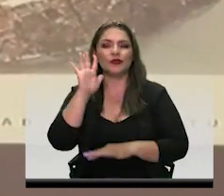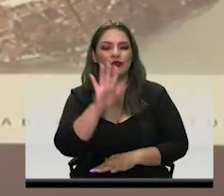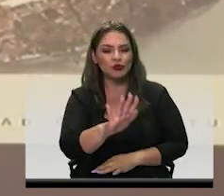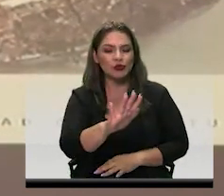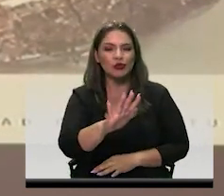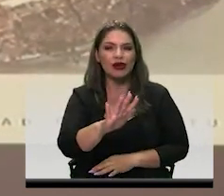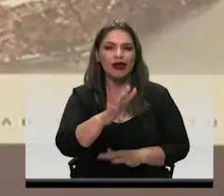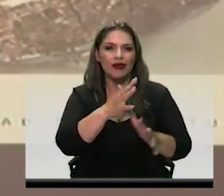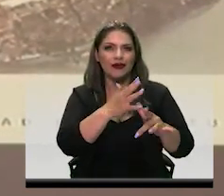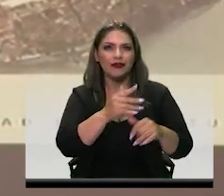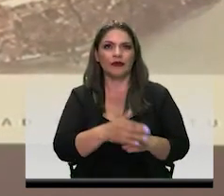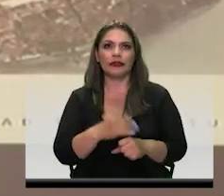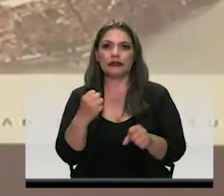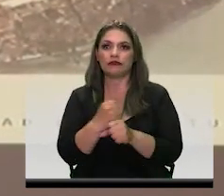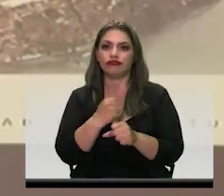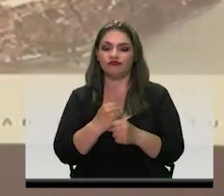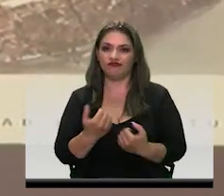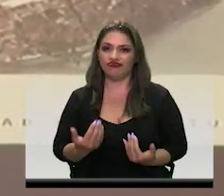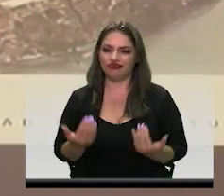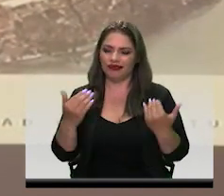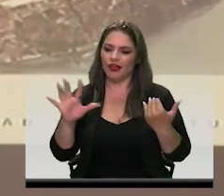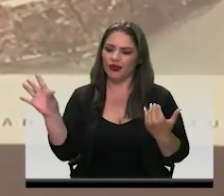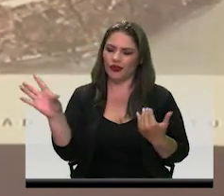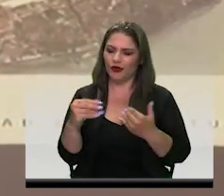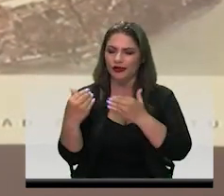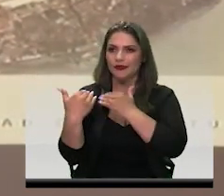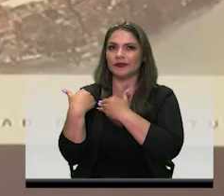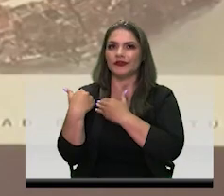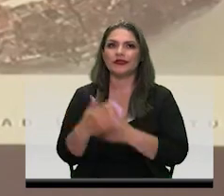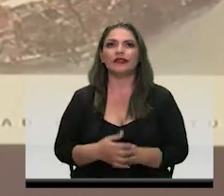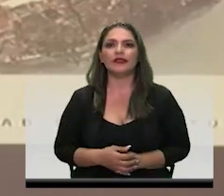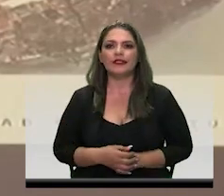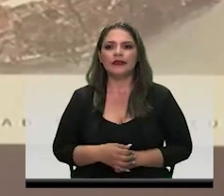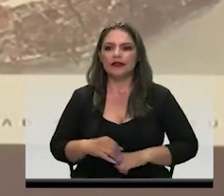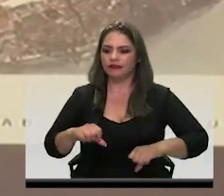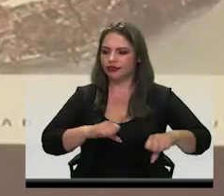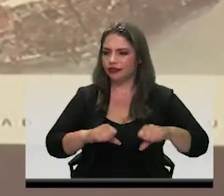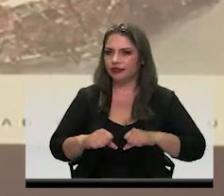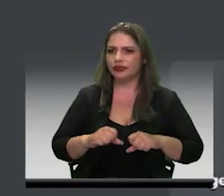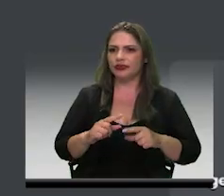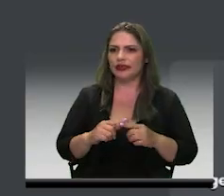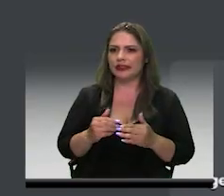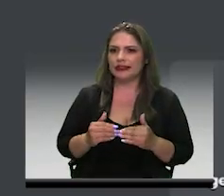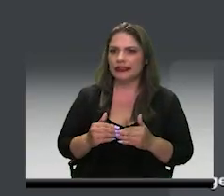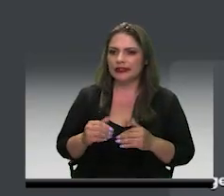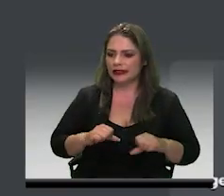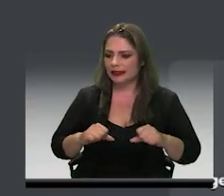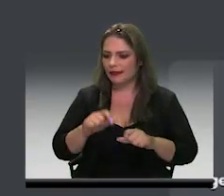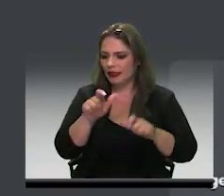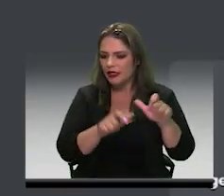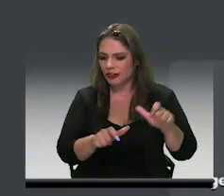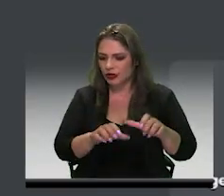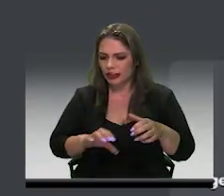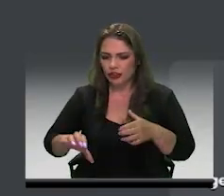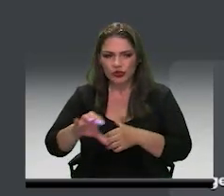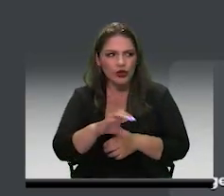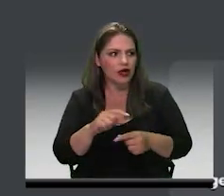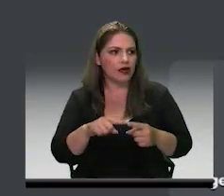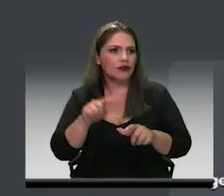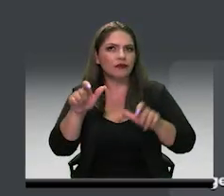de la seguridad, es el trabajo de todos, la cercanía, la proximidad con la ciudadanía, las personas,